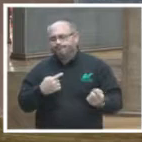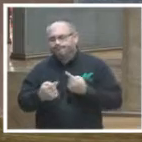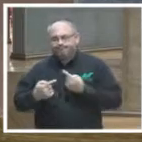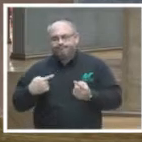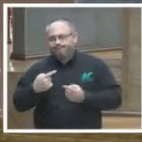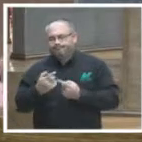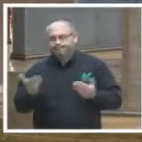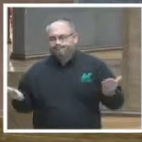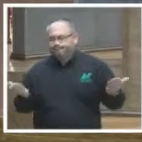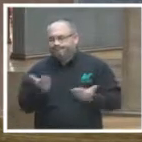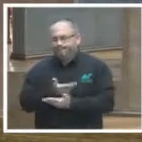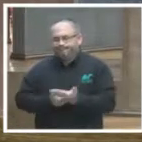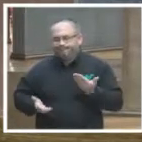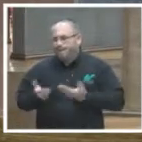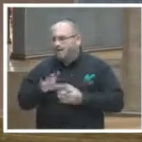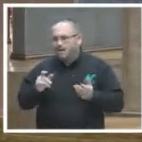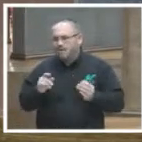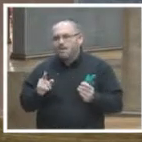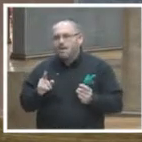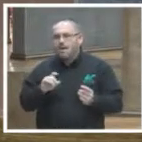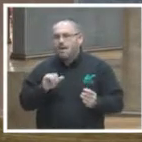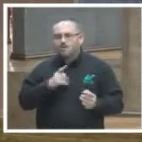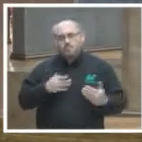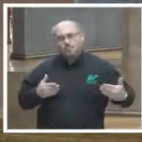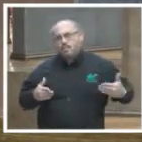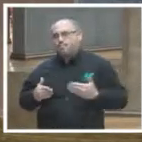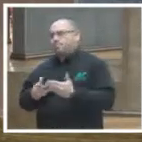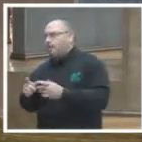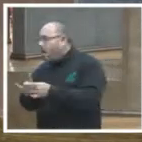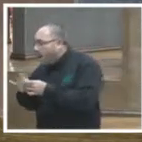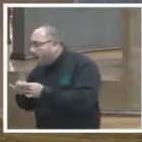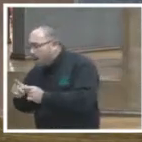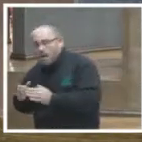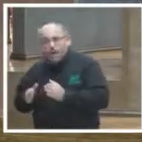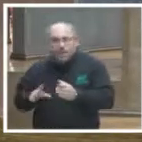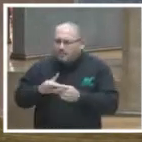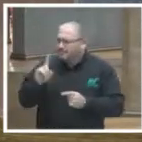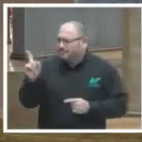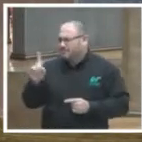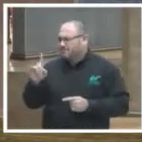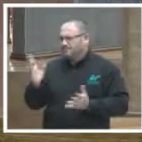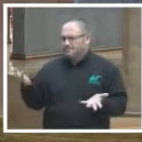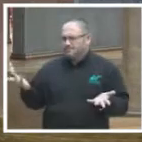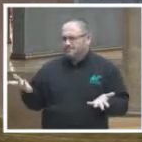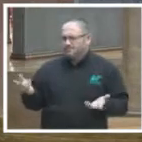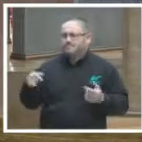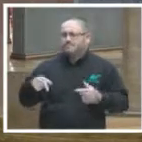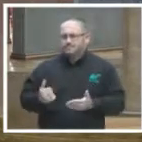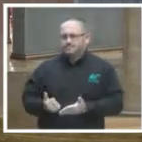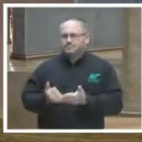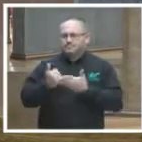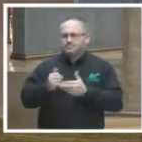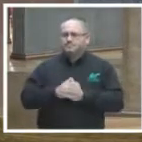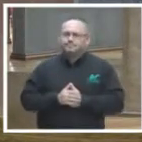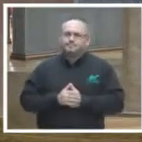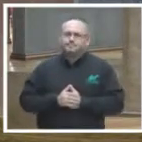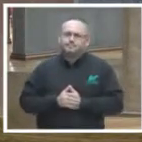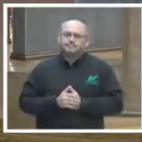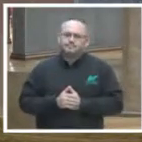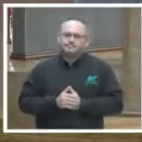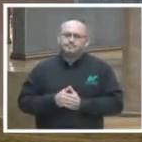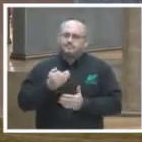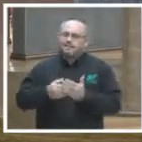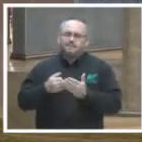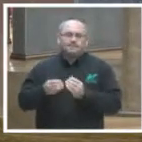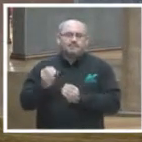y evitar intermediarios sin embargo no es del todo vamos falta